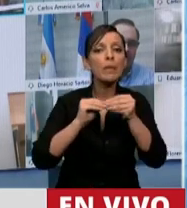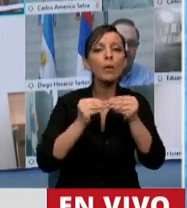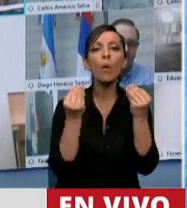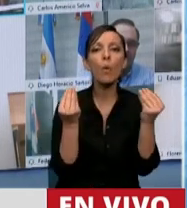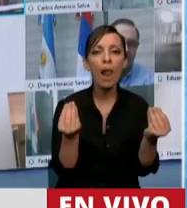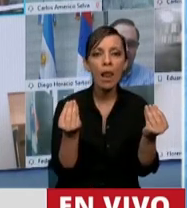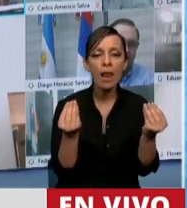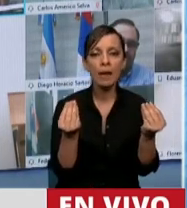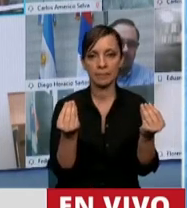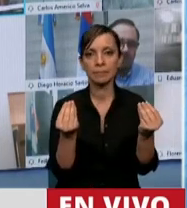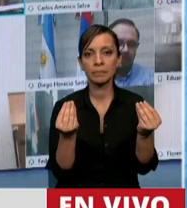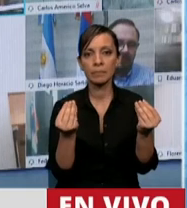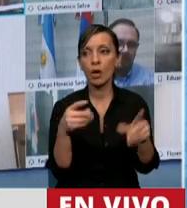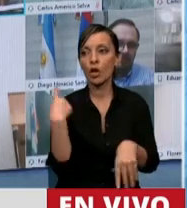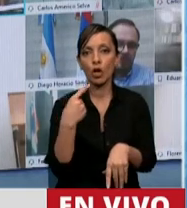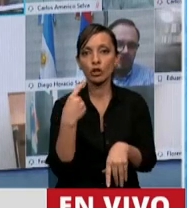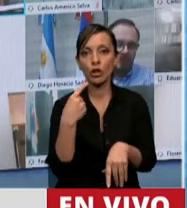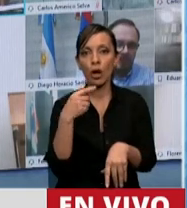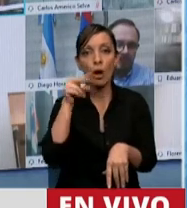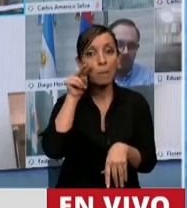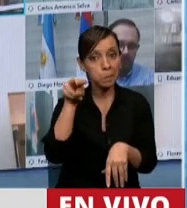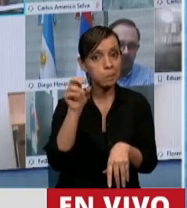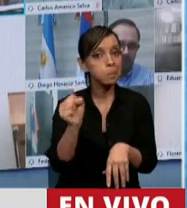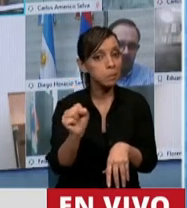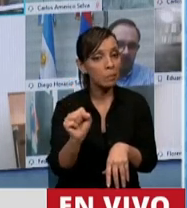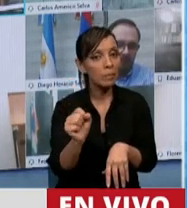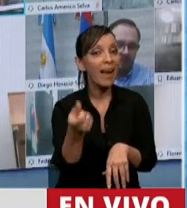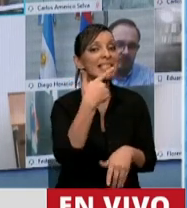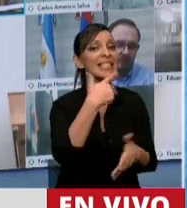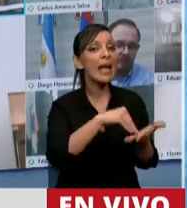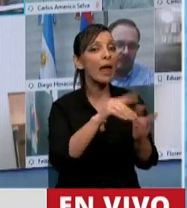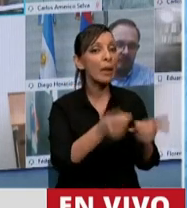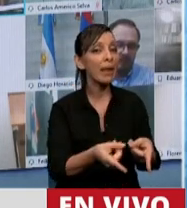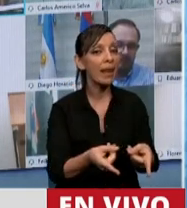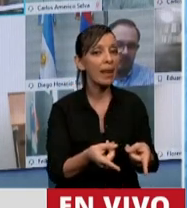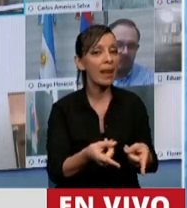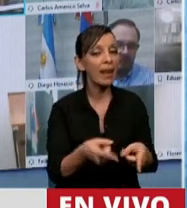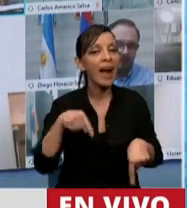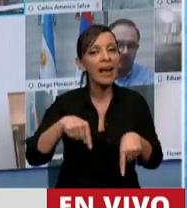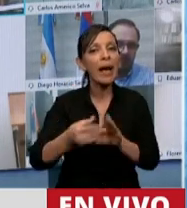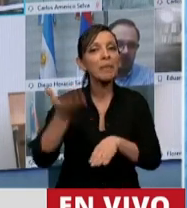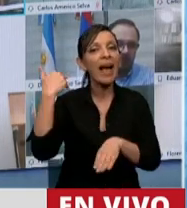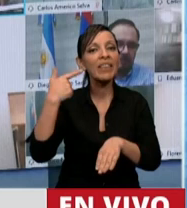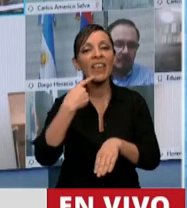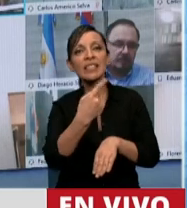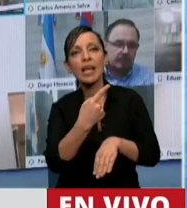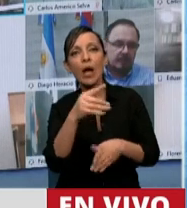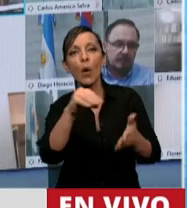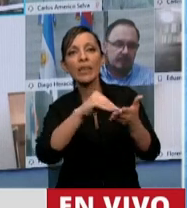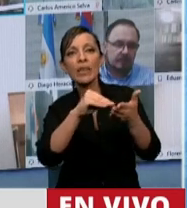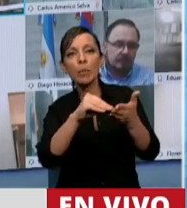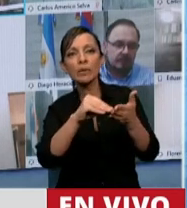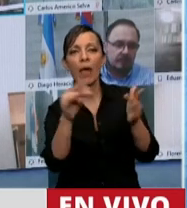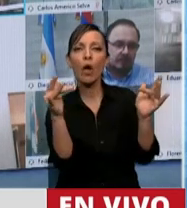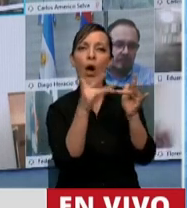Lo vimos acá y lo vieron en el Senado. Lo vimos acá cuando se cuestionaba si un diputado que estaba en